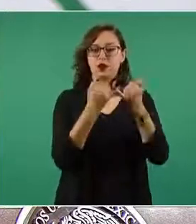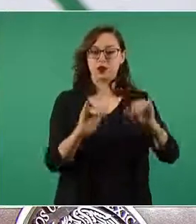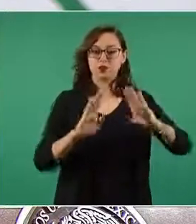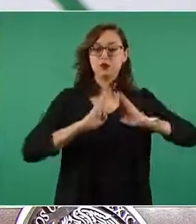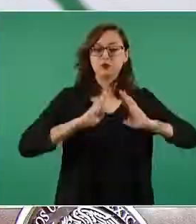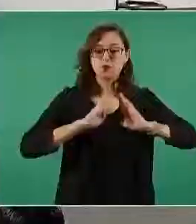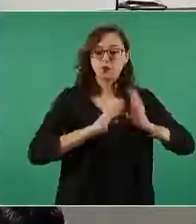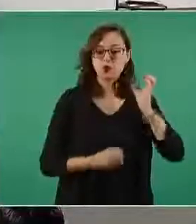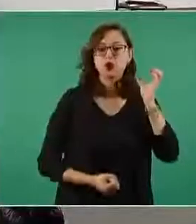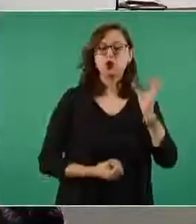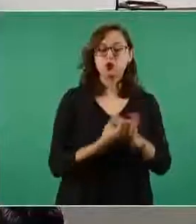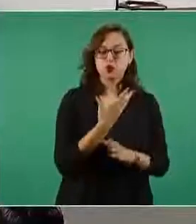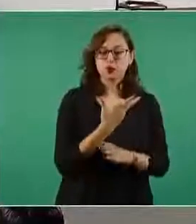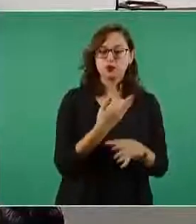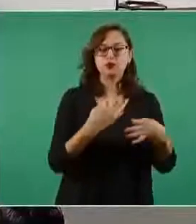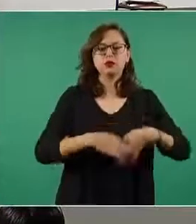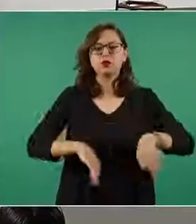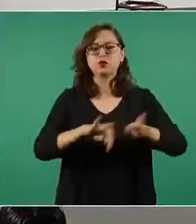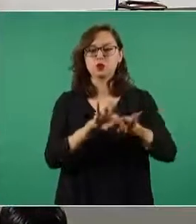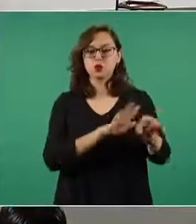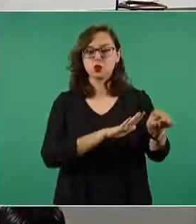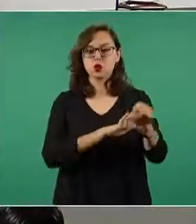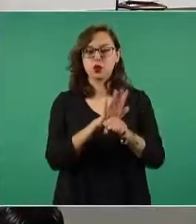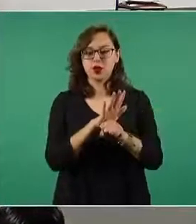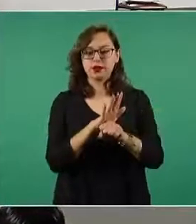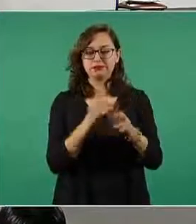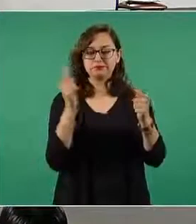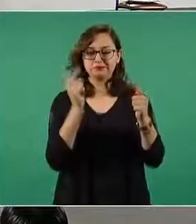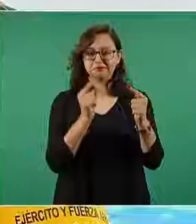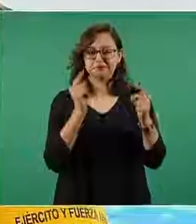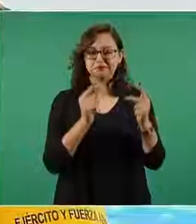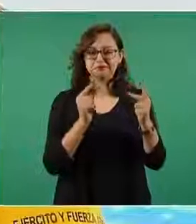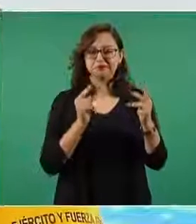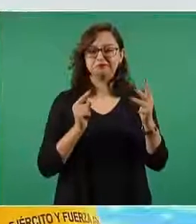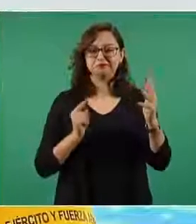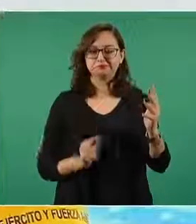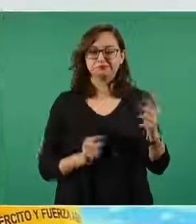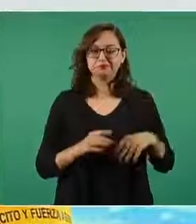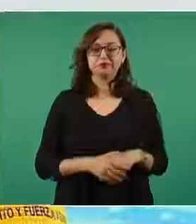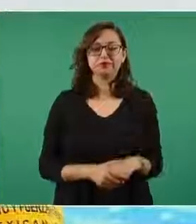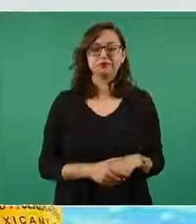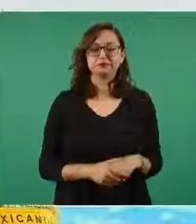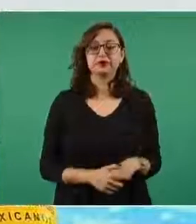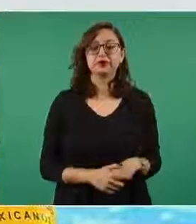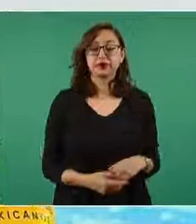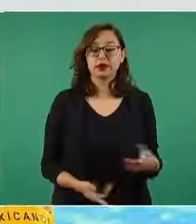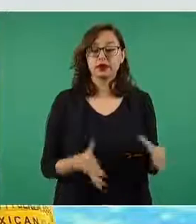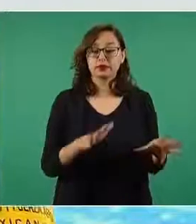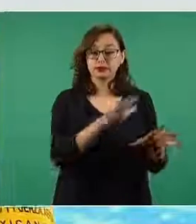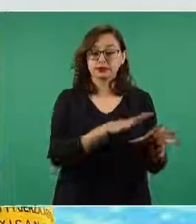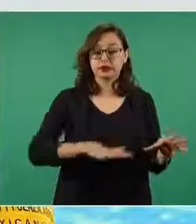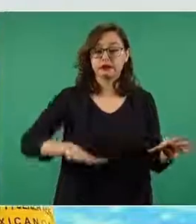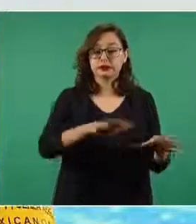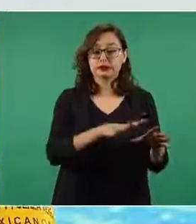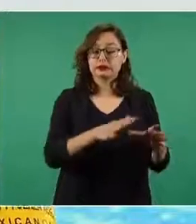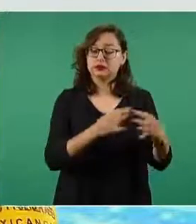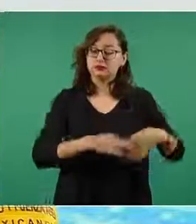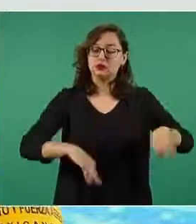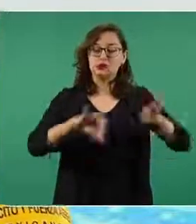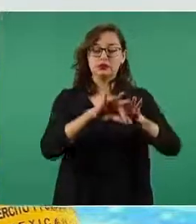esta importancia radica en los siguientes aspectos está ubicada en el corazón estratégico del país